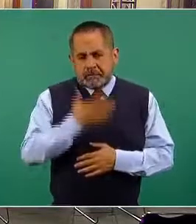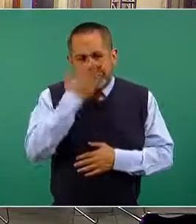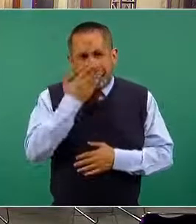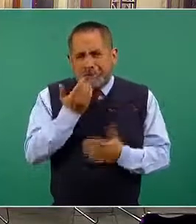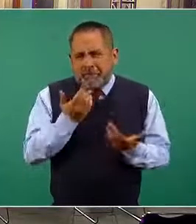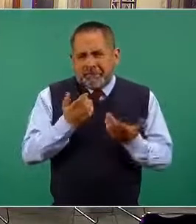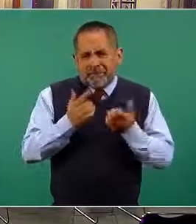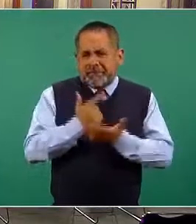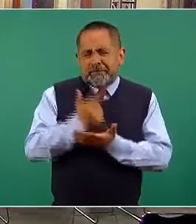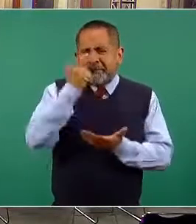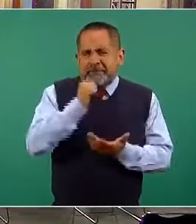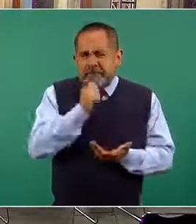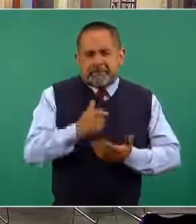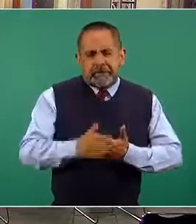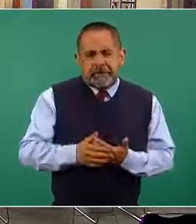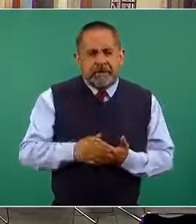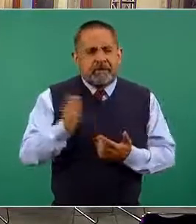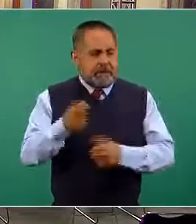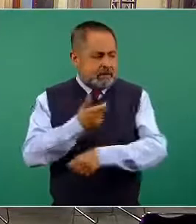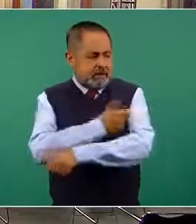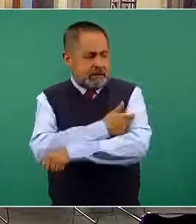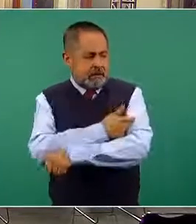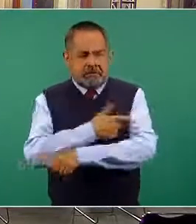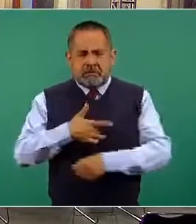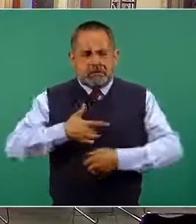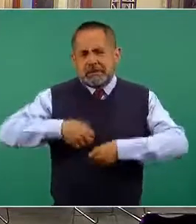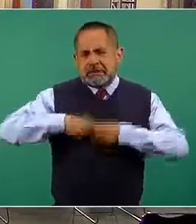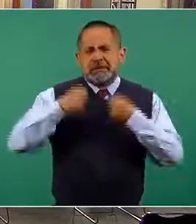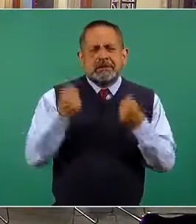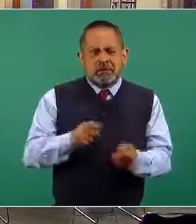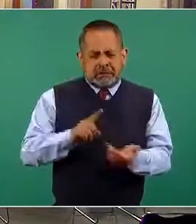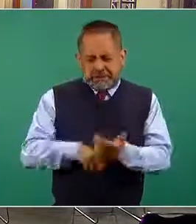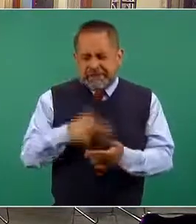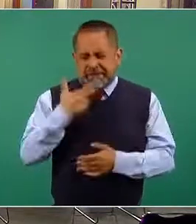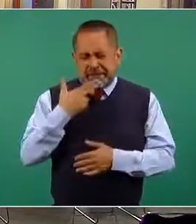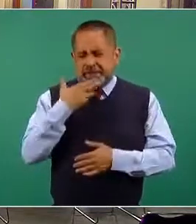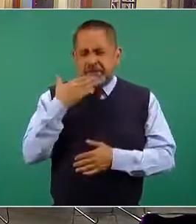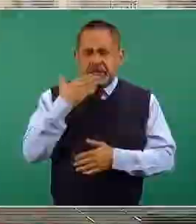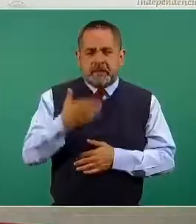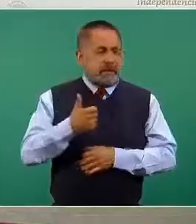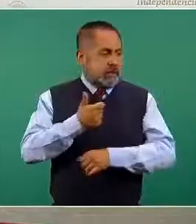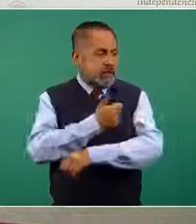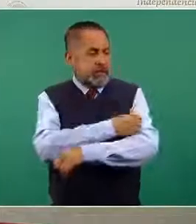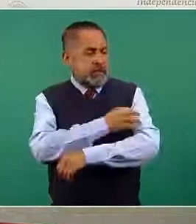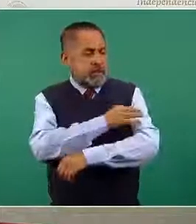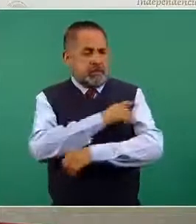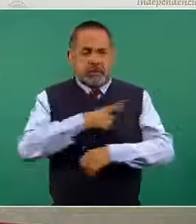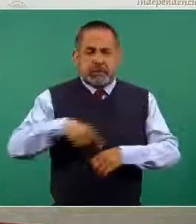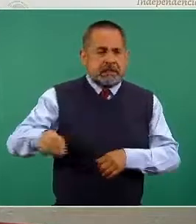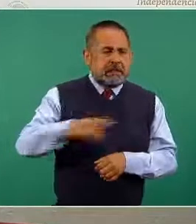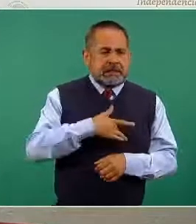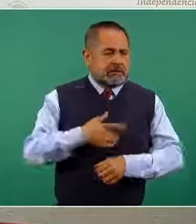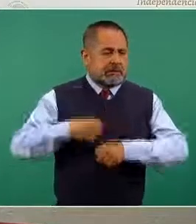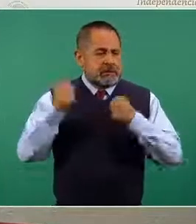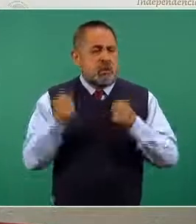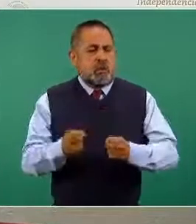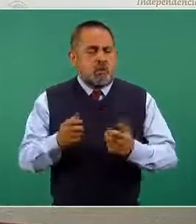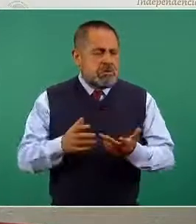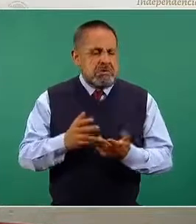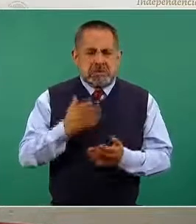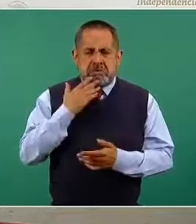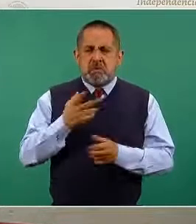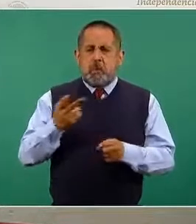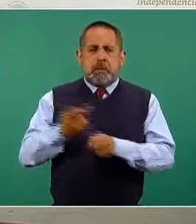es de la seguridad de la vacuna. Las vacunas que estamos aplicando son vacunas seguras. Y si